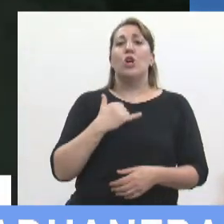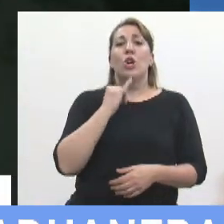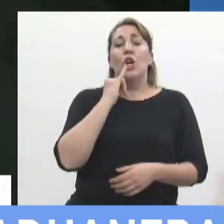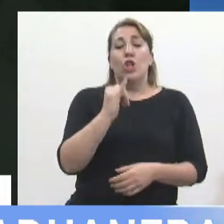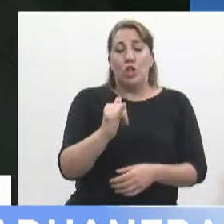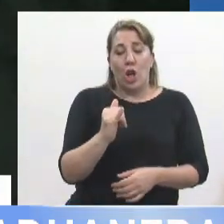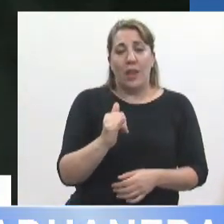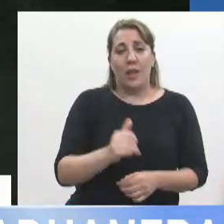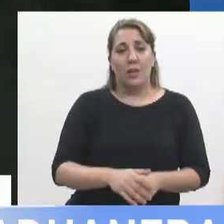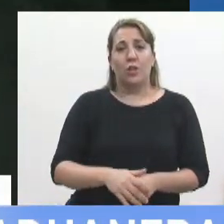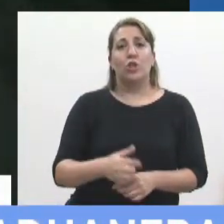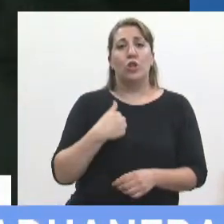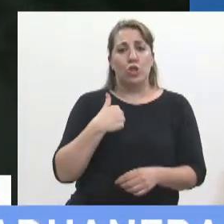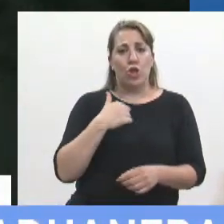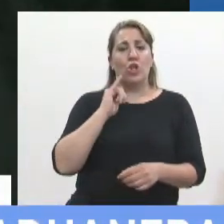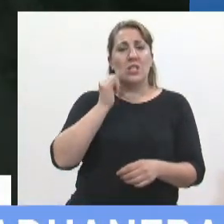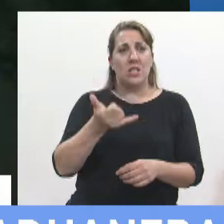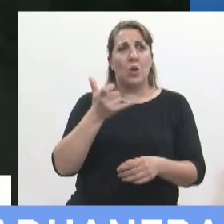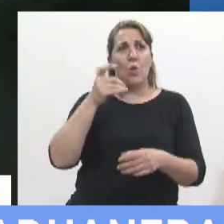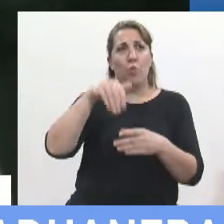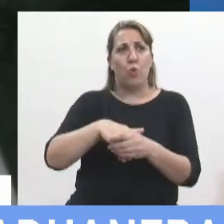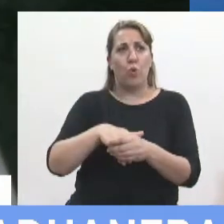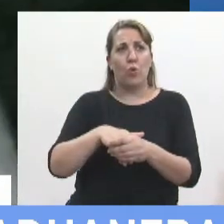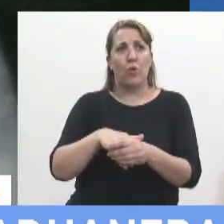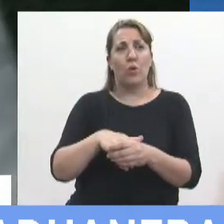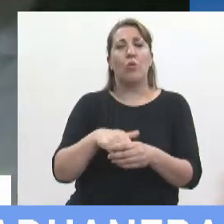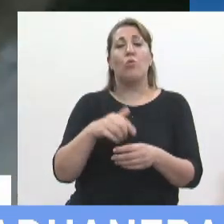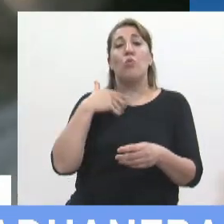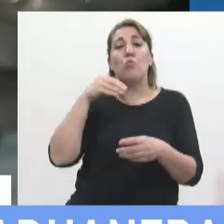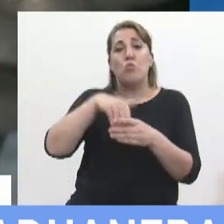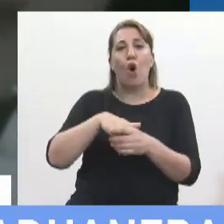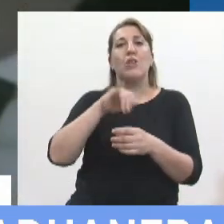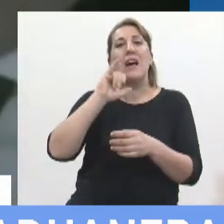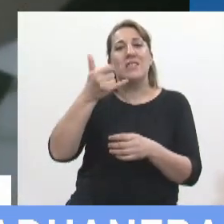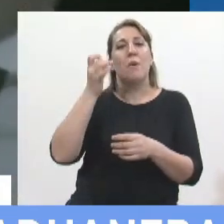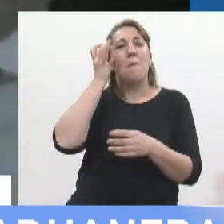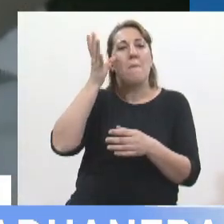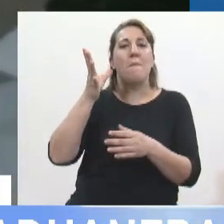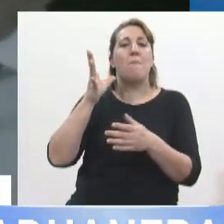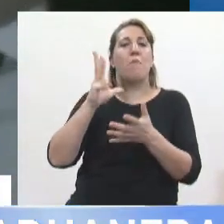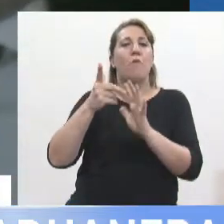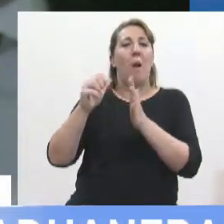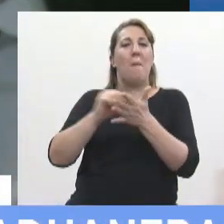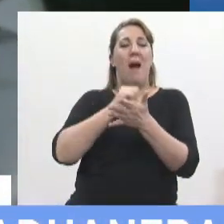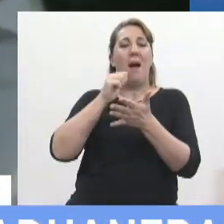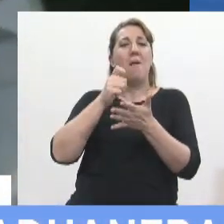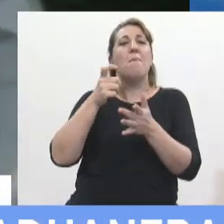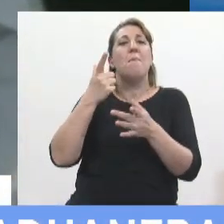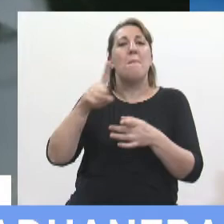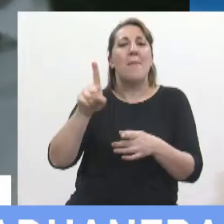señor presidente yo sí voto amnistías pero voto amnistías que reconozcan motivaciones políticas